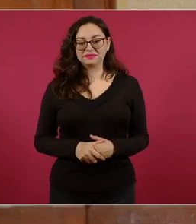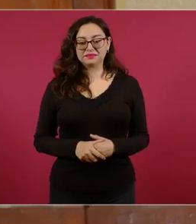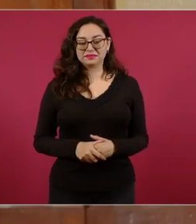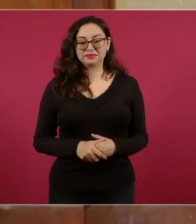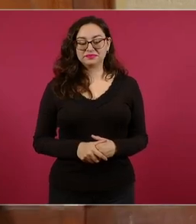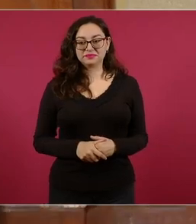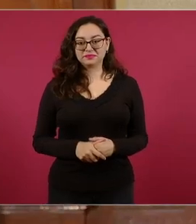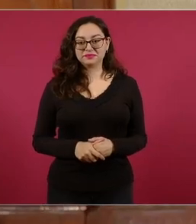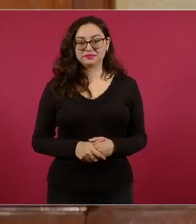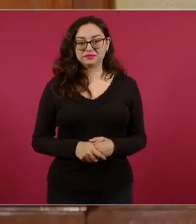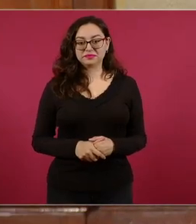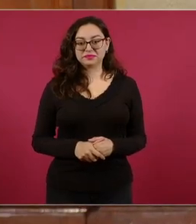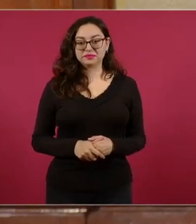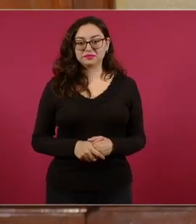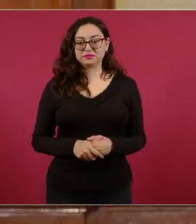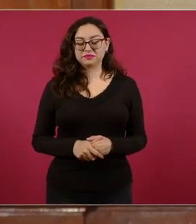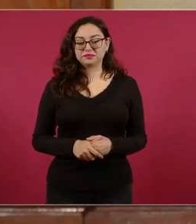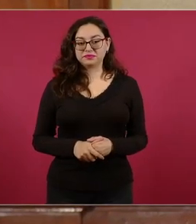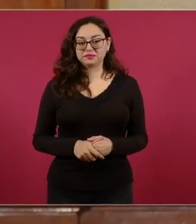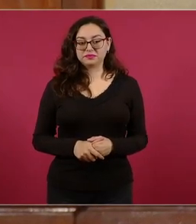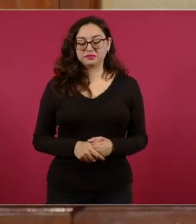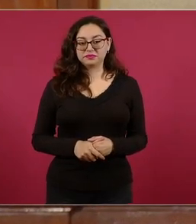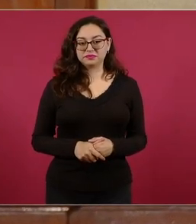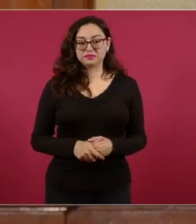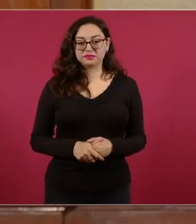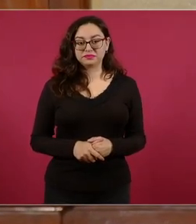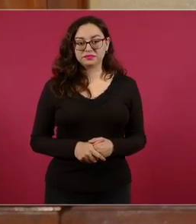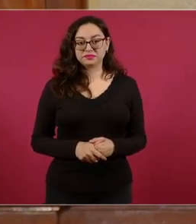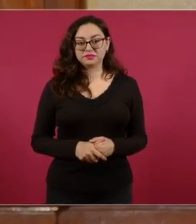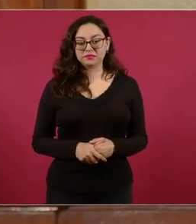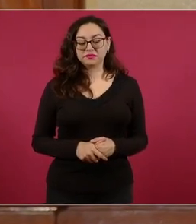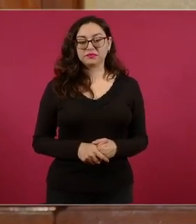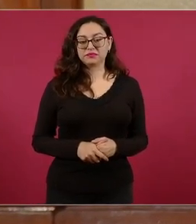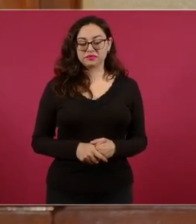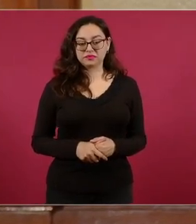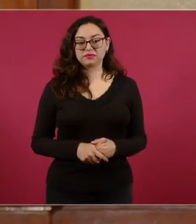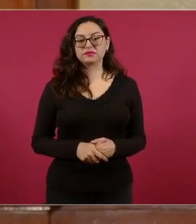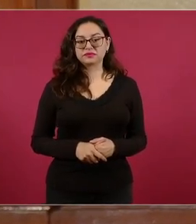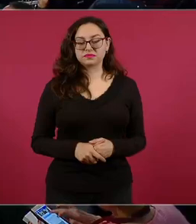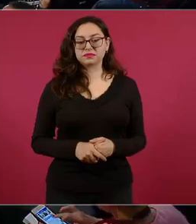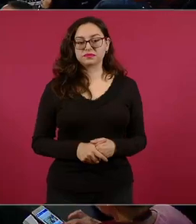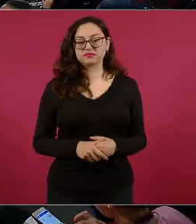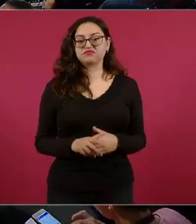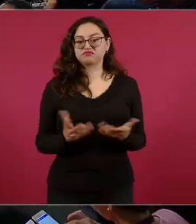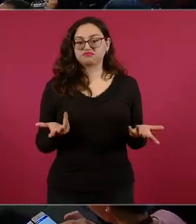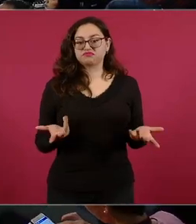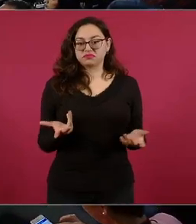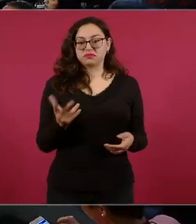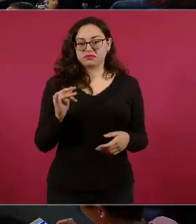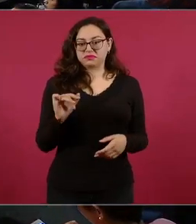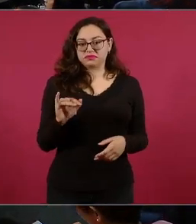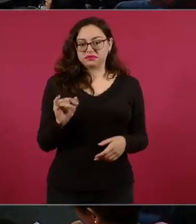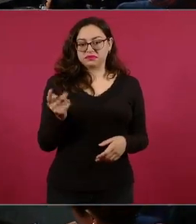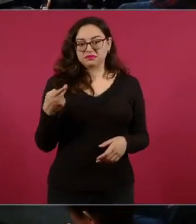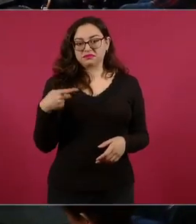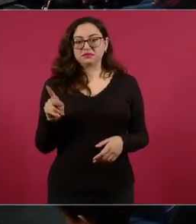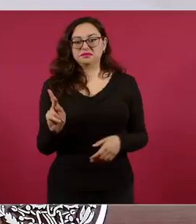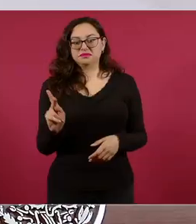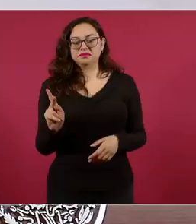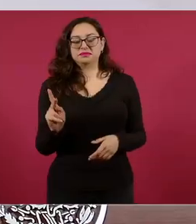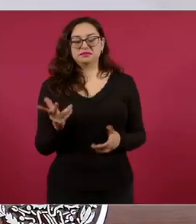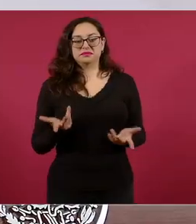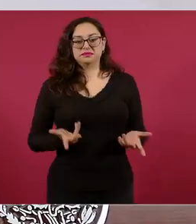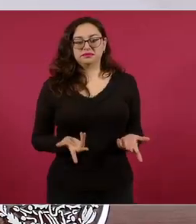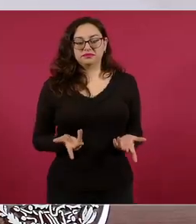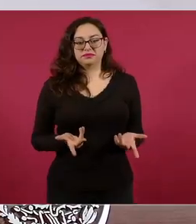Pero ya sí publican que se están proponiendo reformas. Sí, pero sería muy bueno, porque